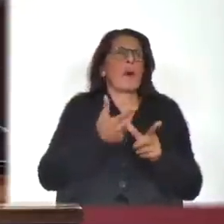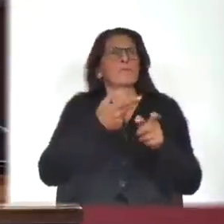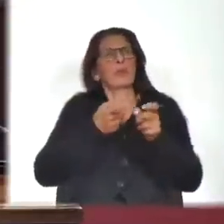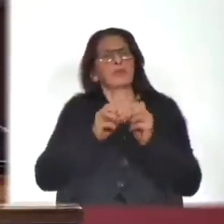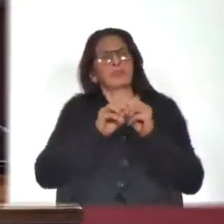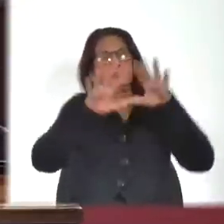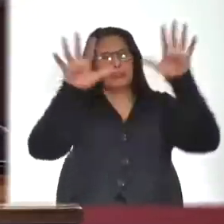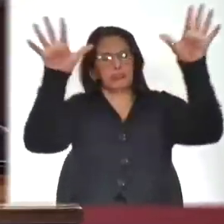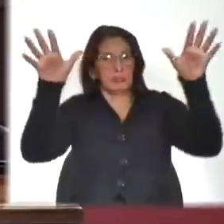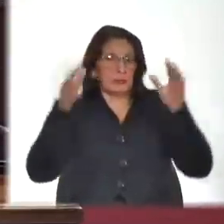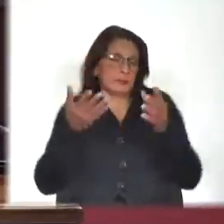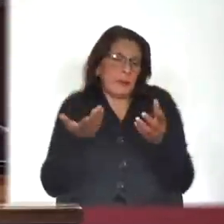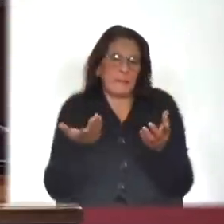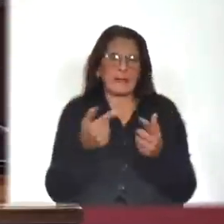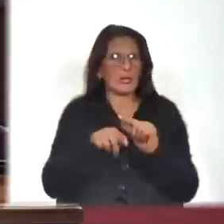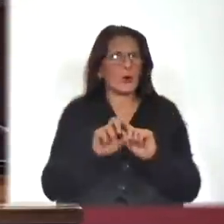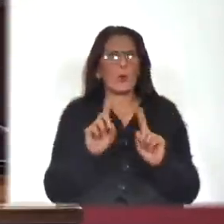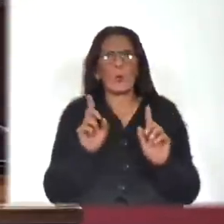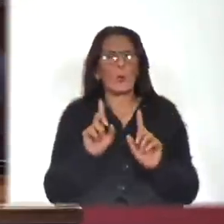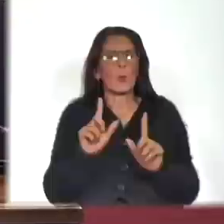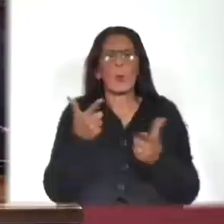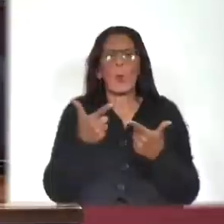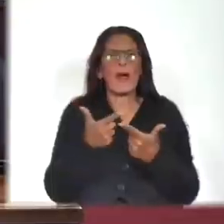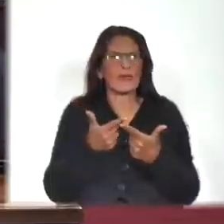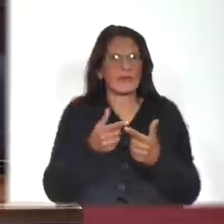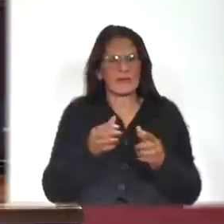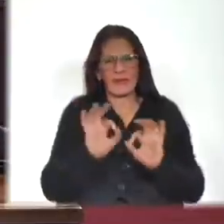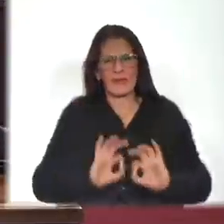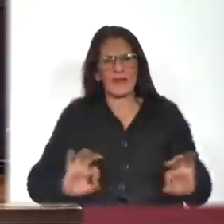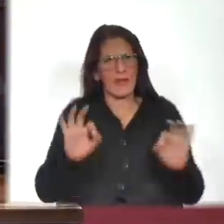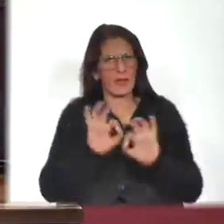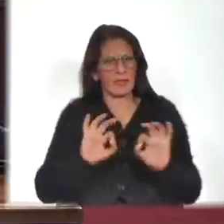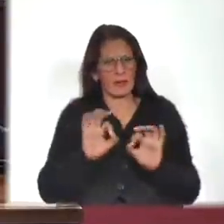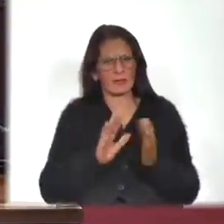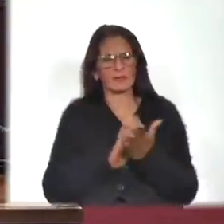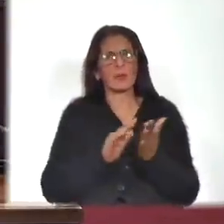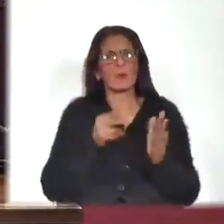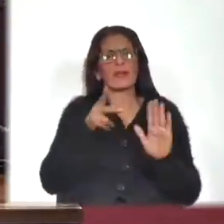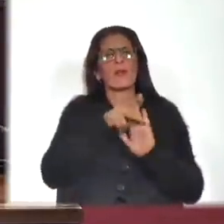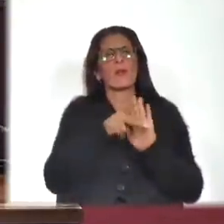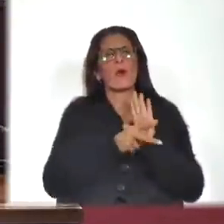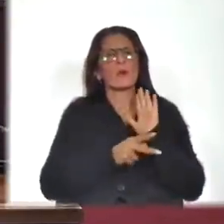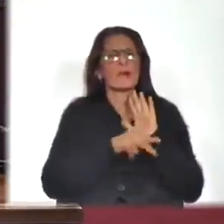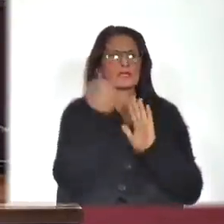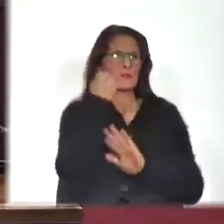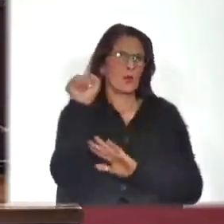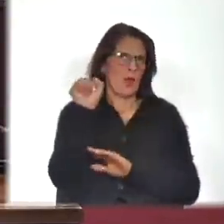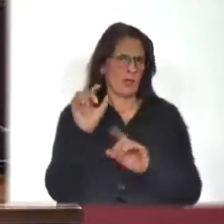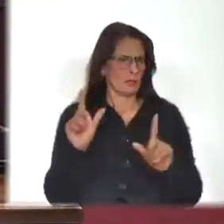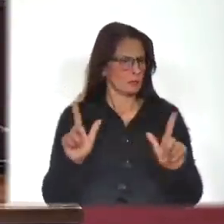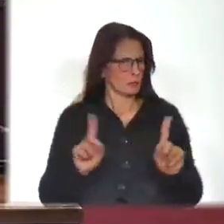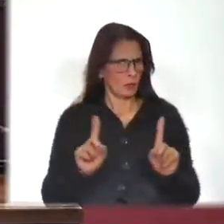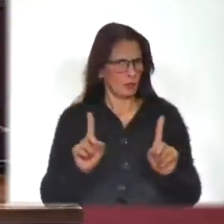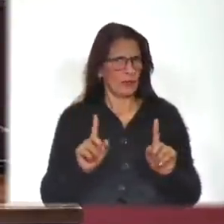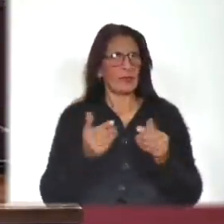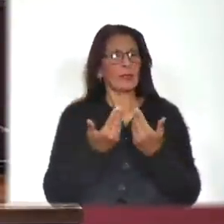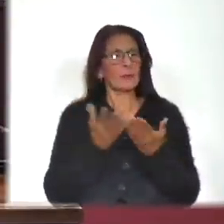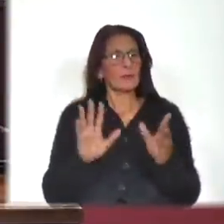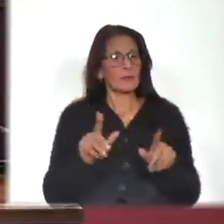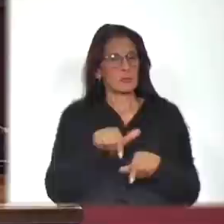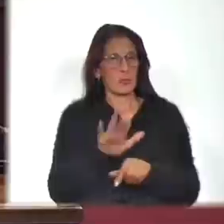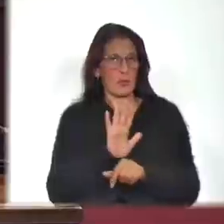alguno pega. Pero no ha habido ninguna imputación precisa de las normas violadas. Empezó así la interpelación.